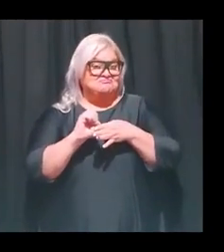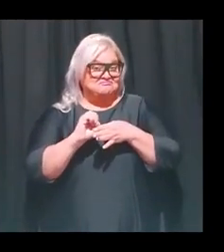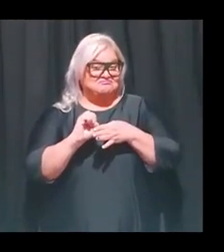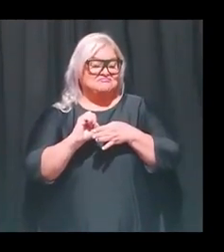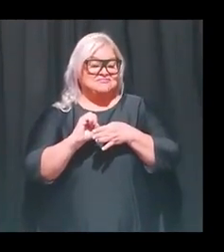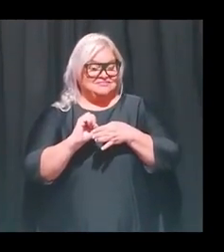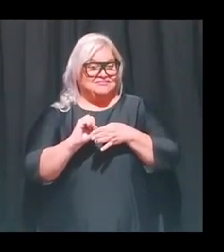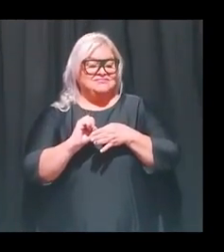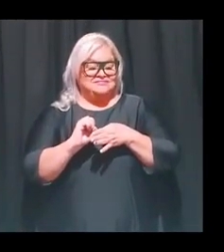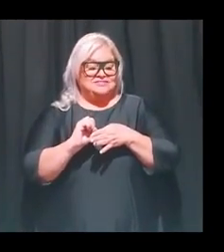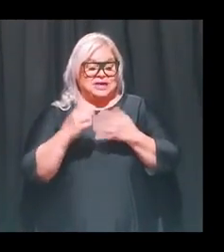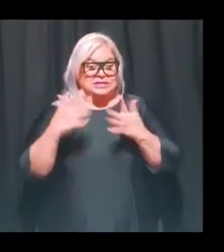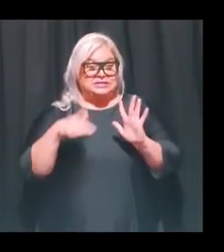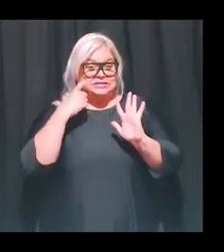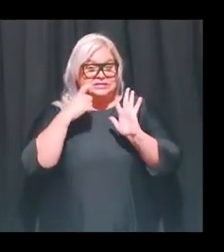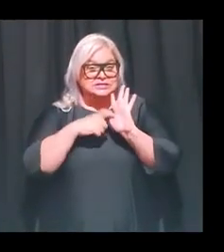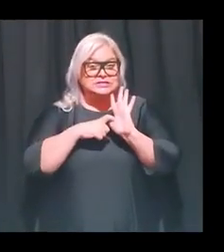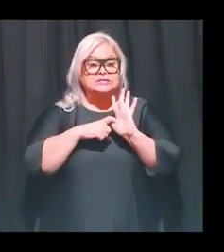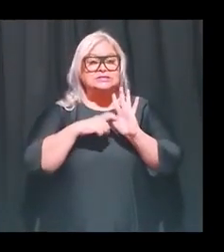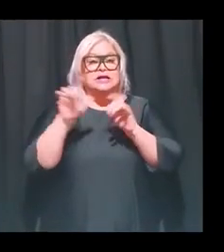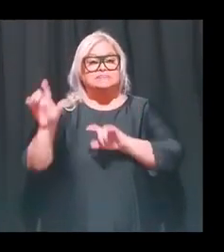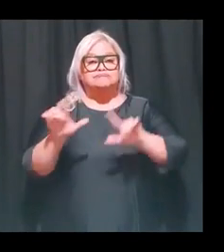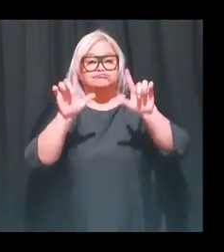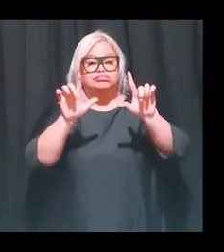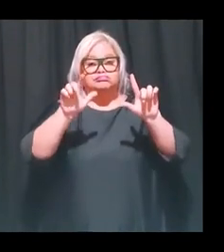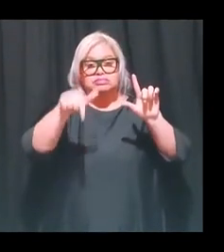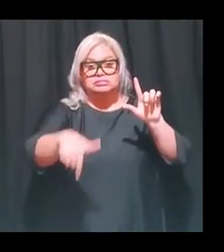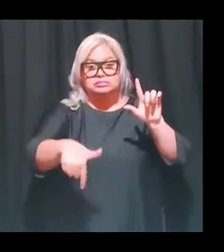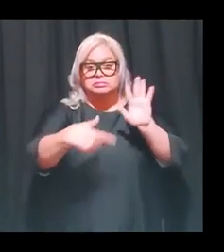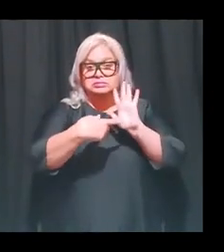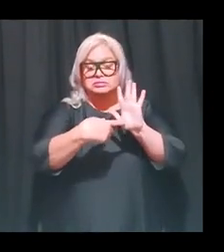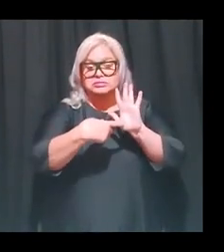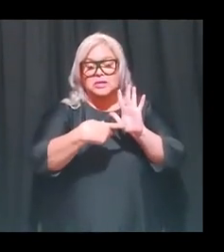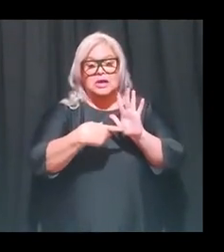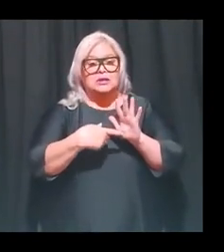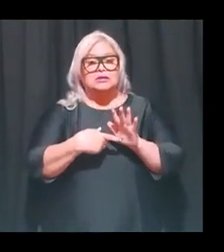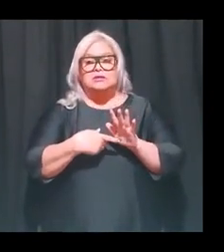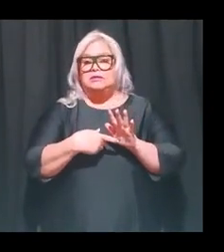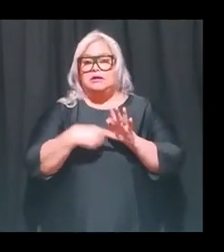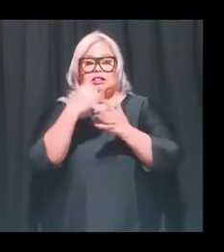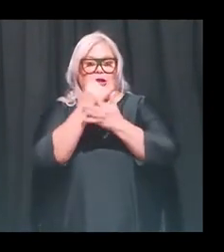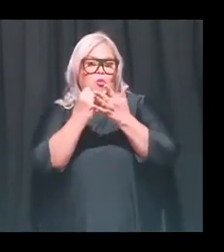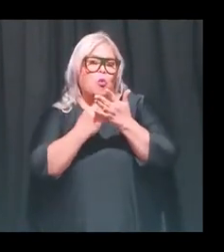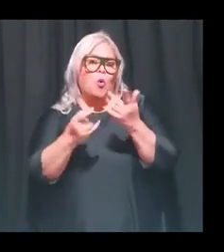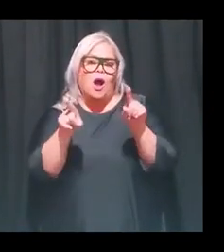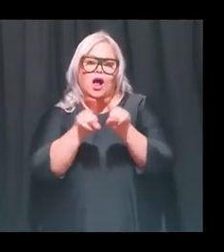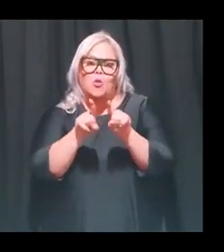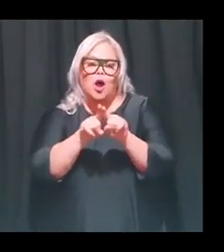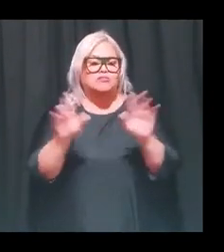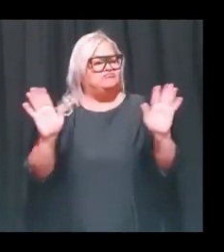Y ya van a ver en las próximas imágenes que les voy a mostrar, que aunque ningún dibujo es igual, porque cada